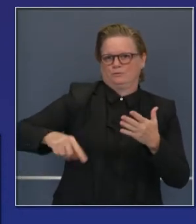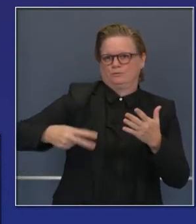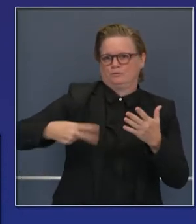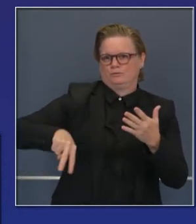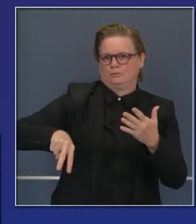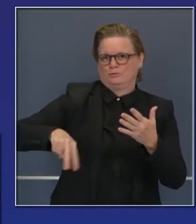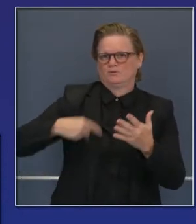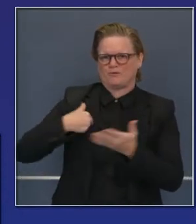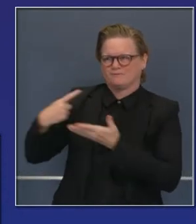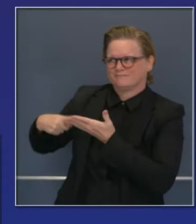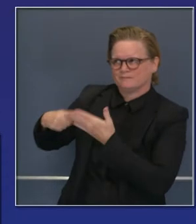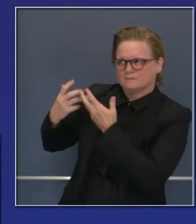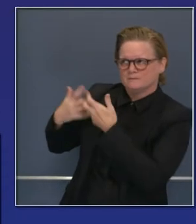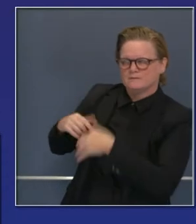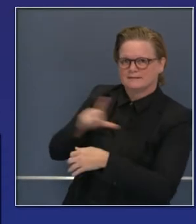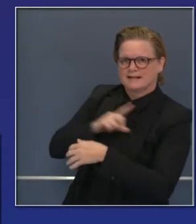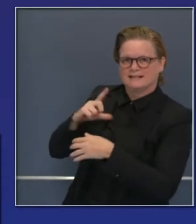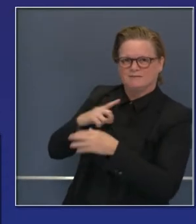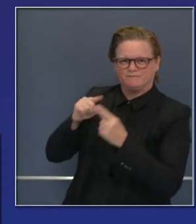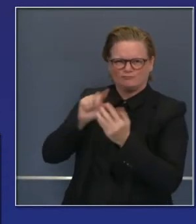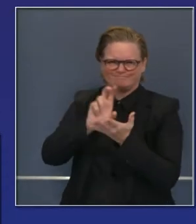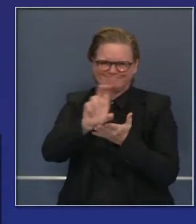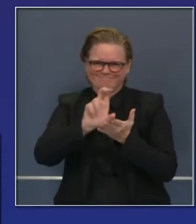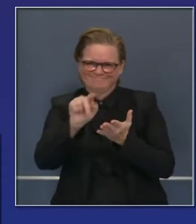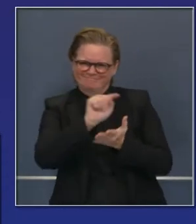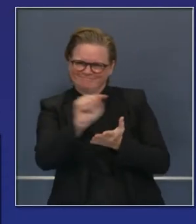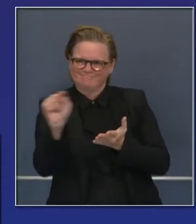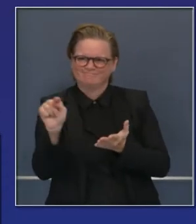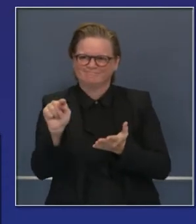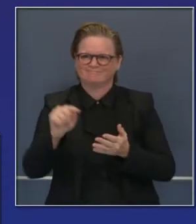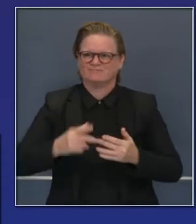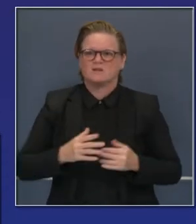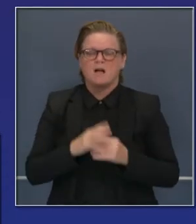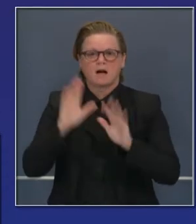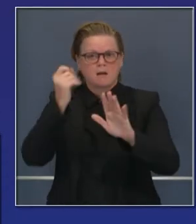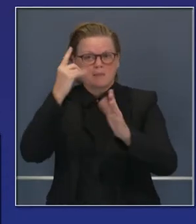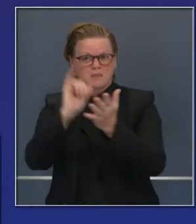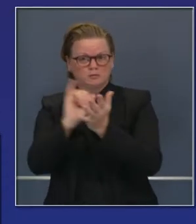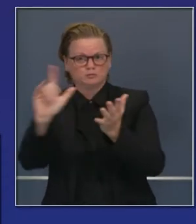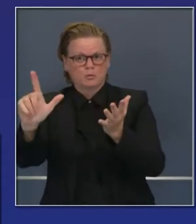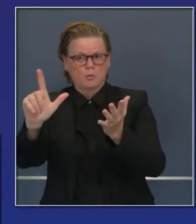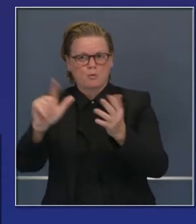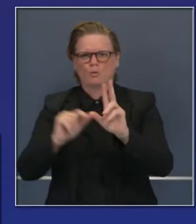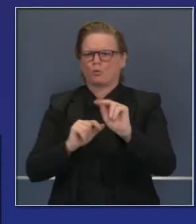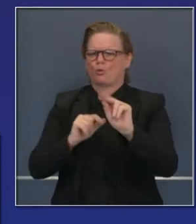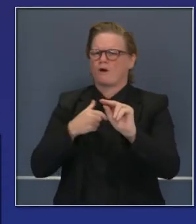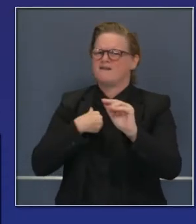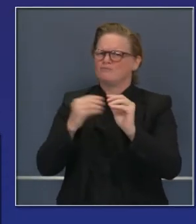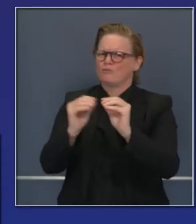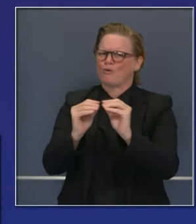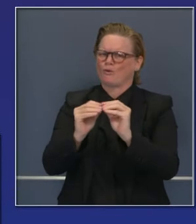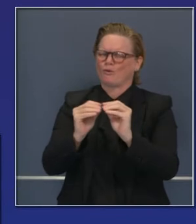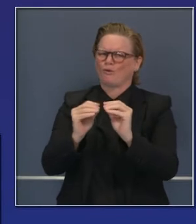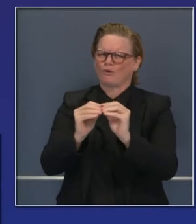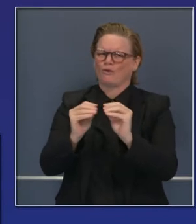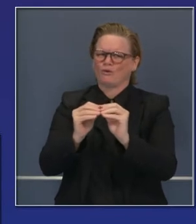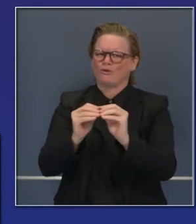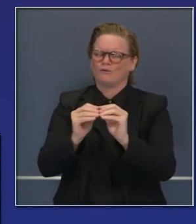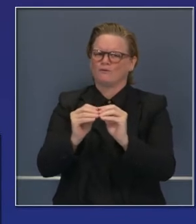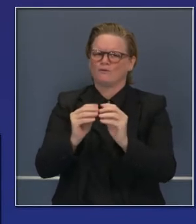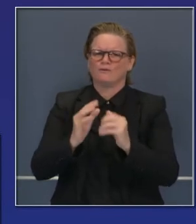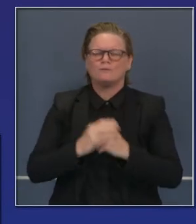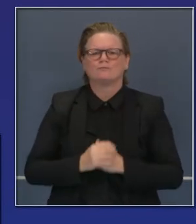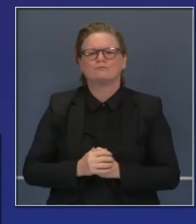preparando con la legislatura en la próxima sesión de la legislatura. No estamos al final, estamos a medio camino